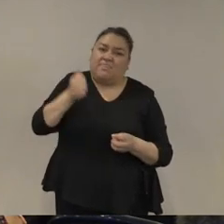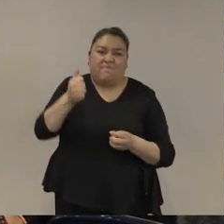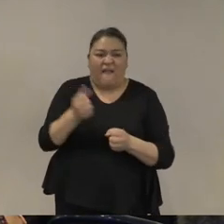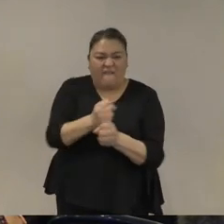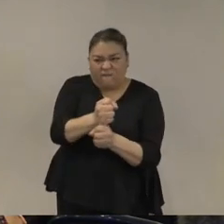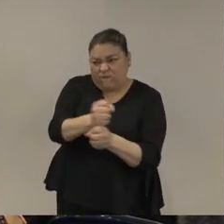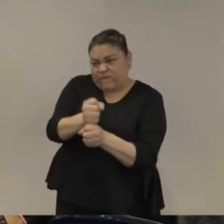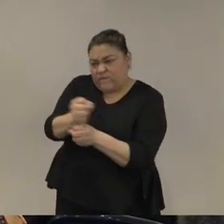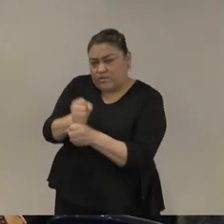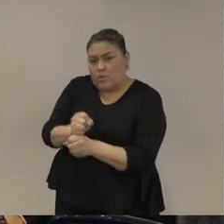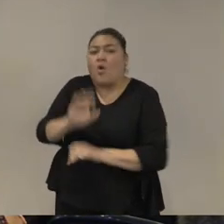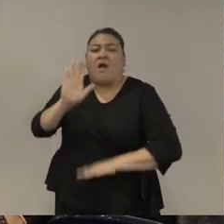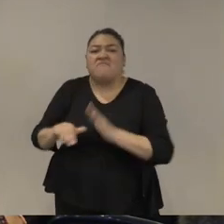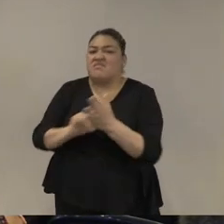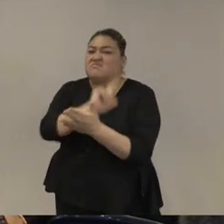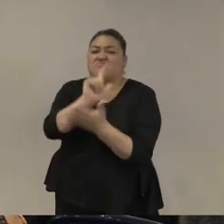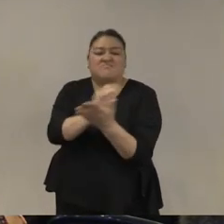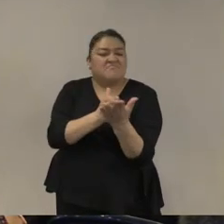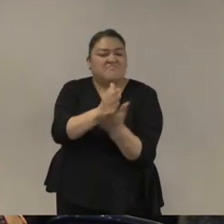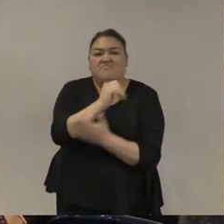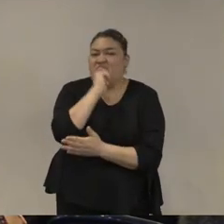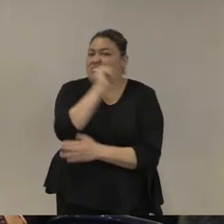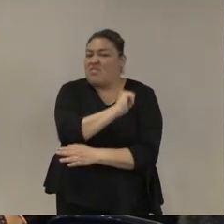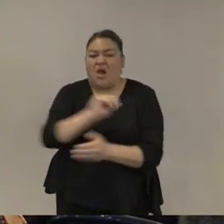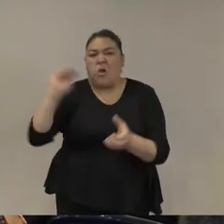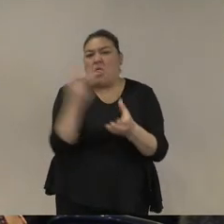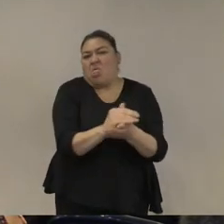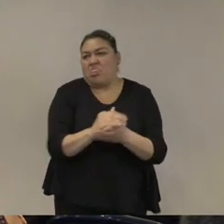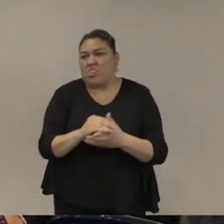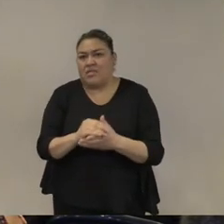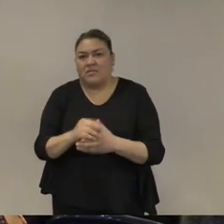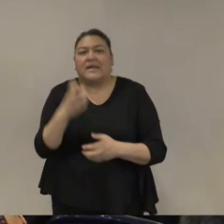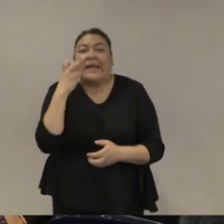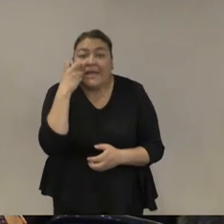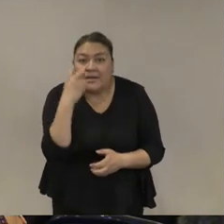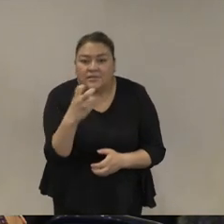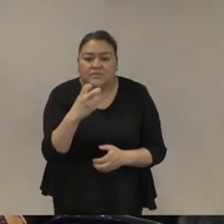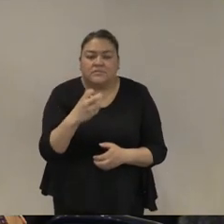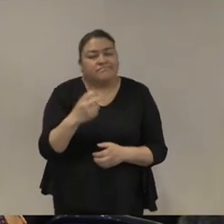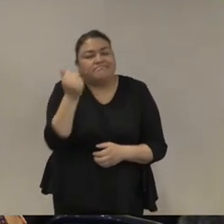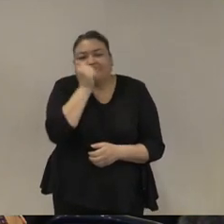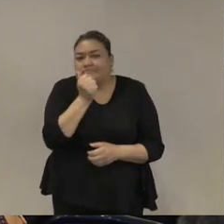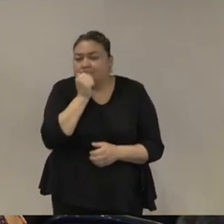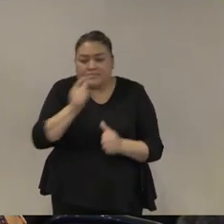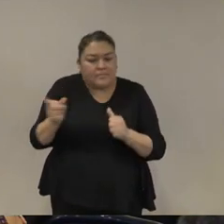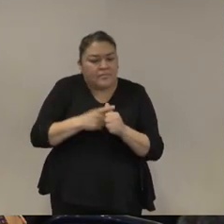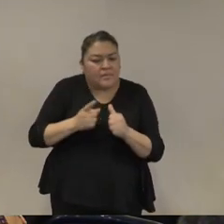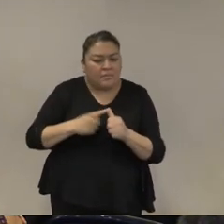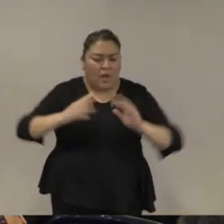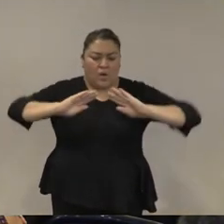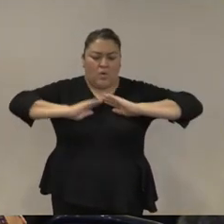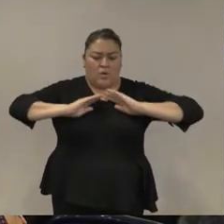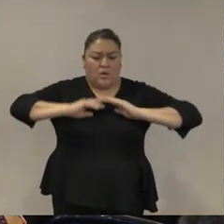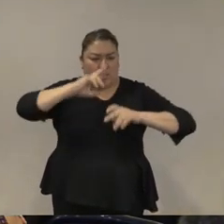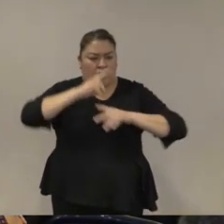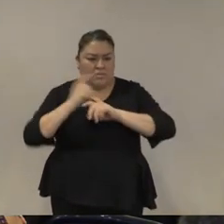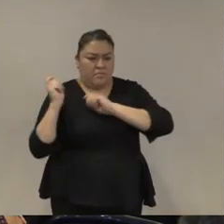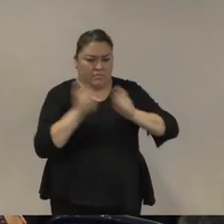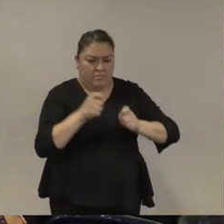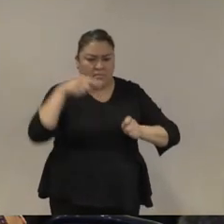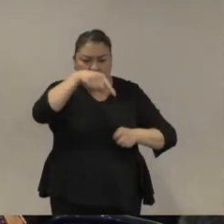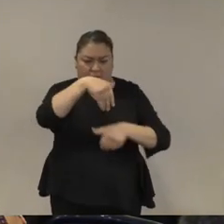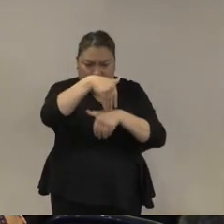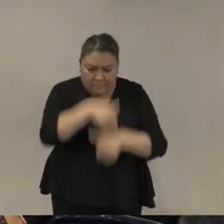ilegalidades entonces primero se trata de definir cuáles son las misiones donde es más probable que haya un apego a la ley